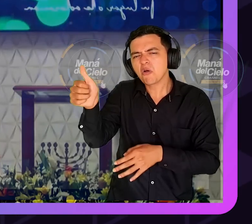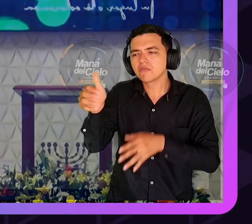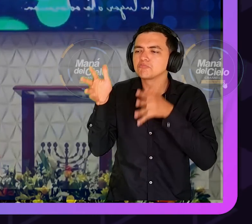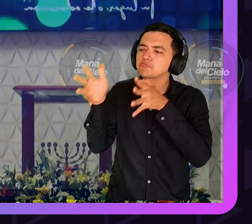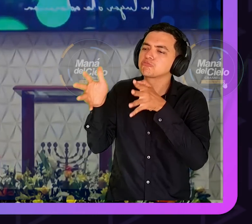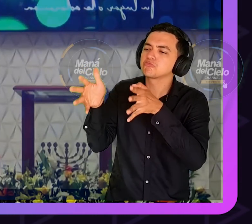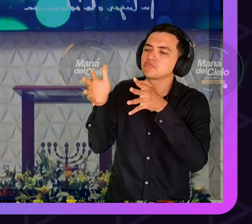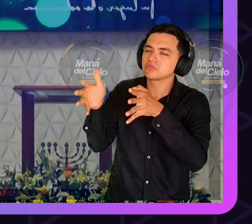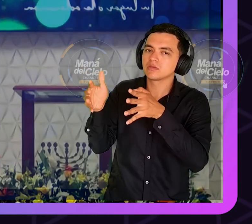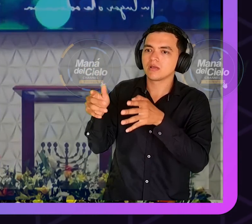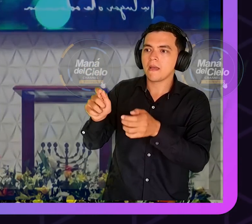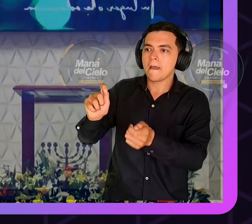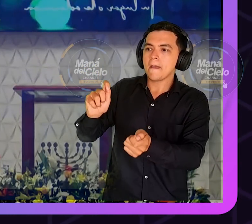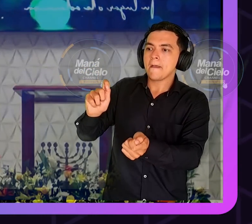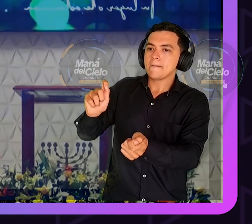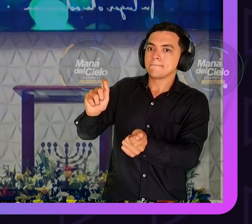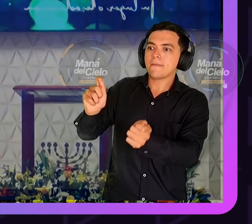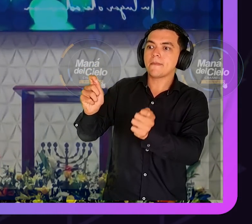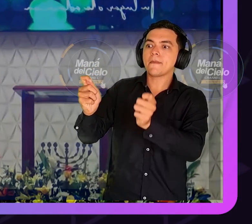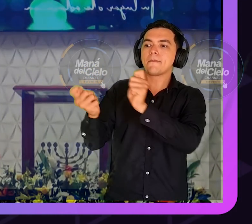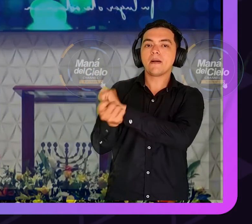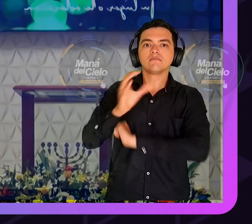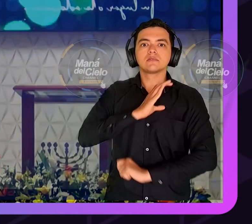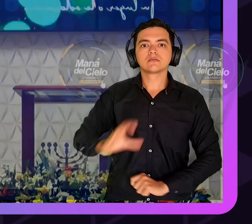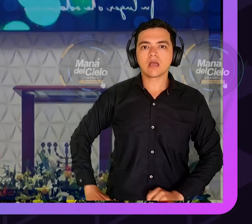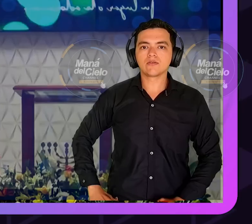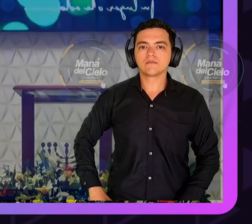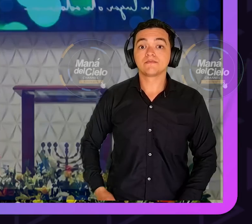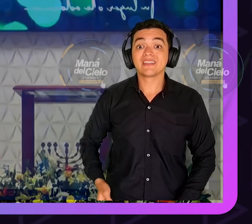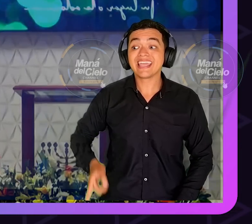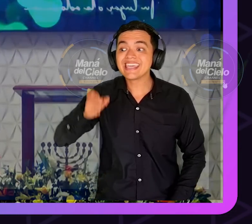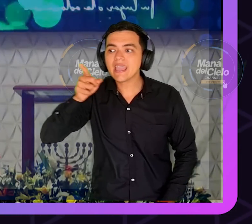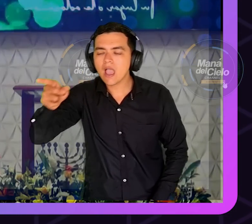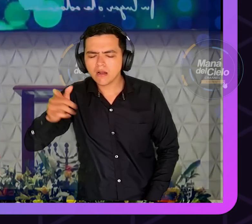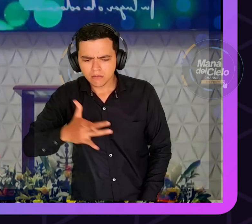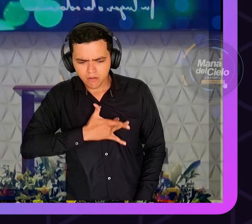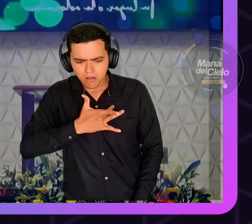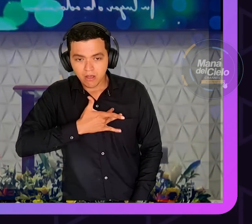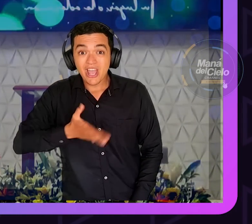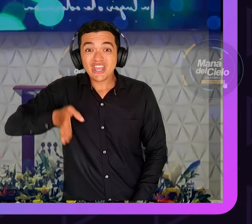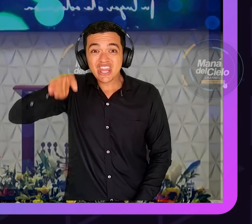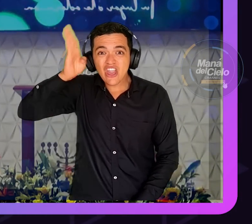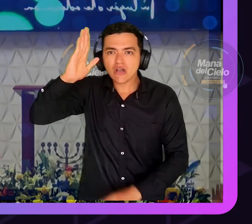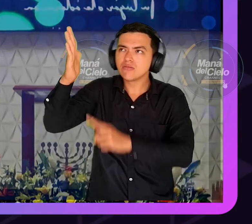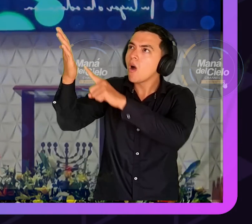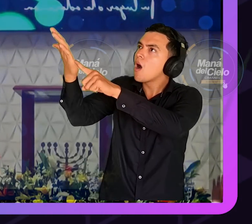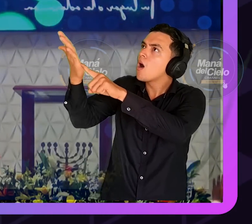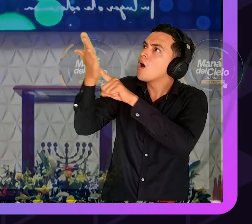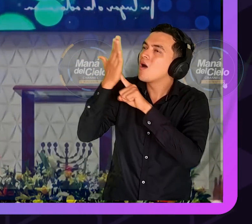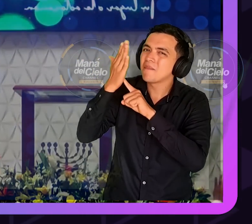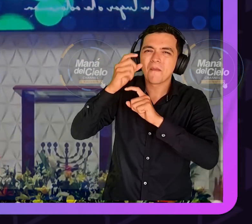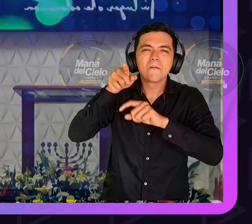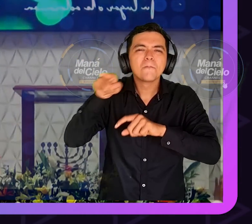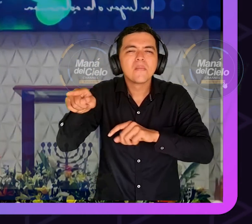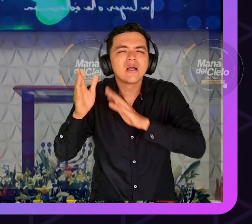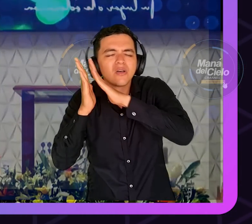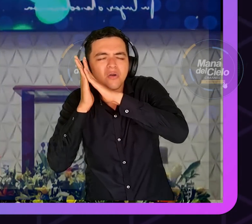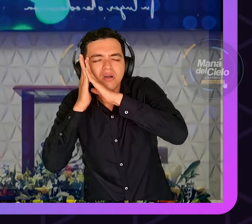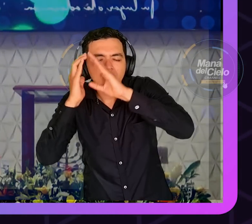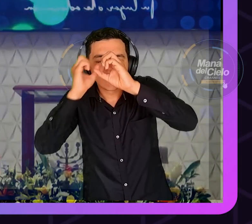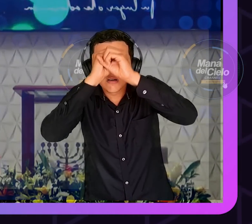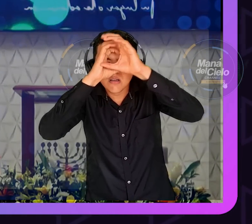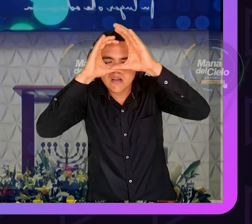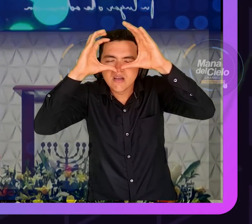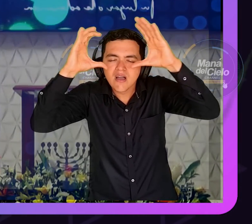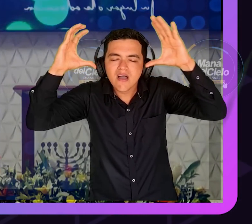tú no tienes un milagro porque no tienes una necesidad porque la necesidad es la mamá del milagro si tú vas y prestas al banco y te